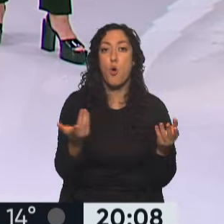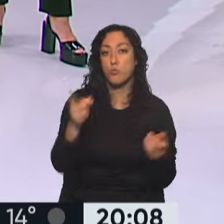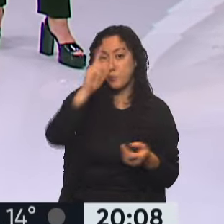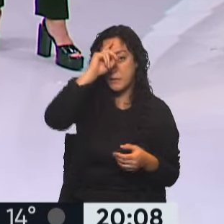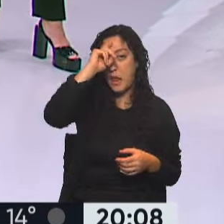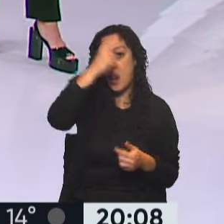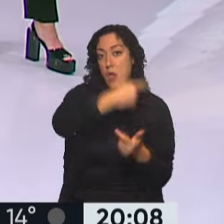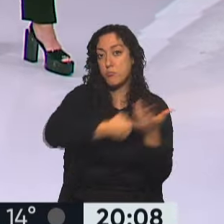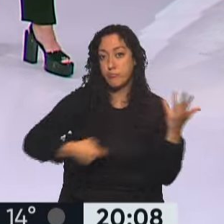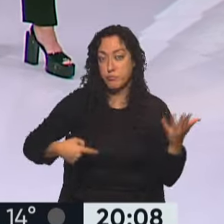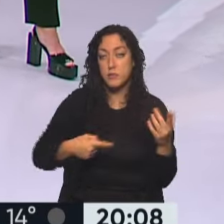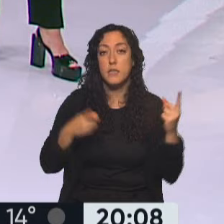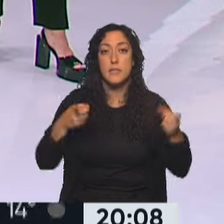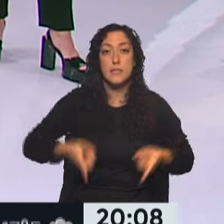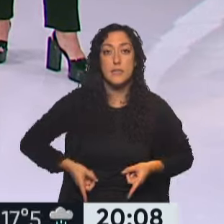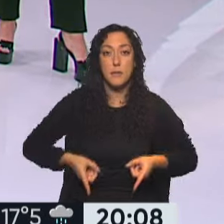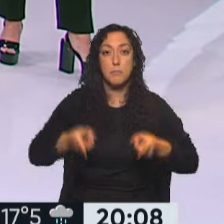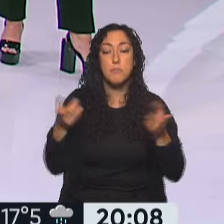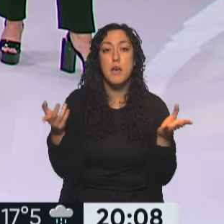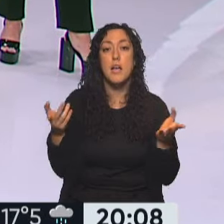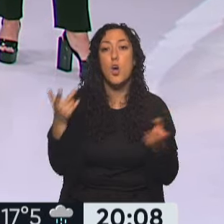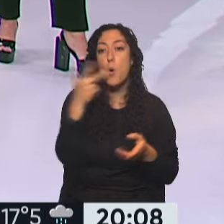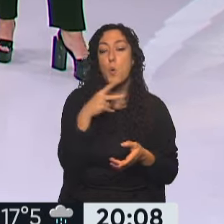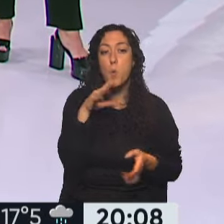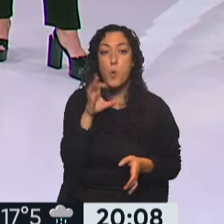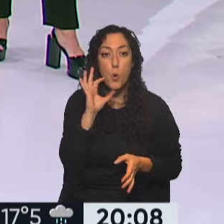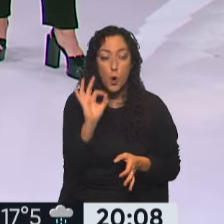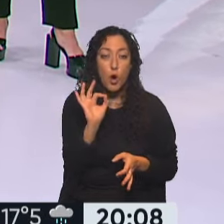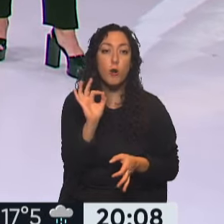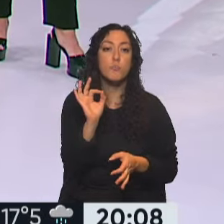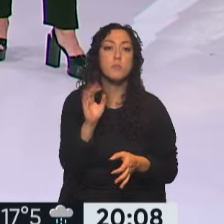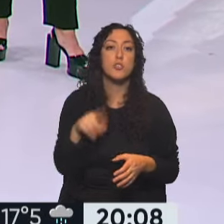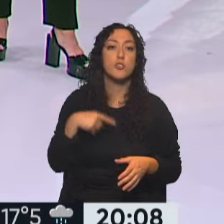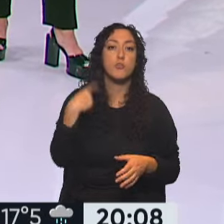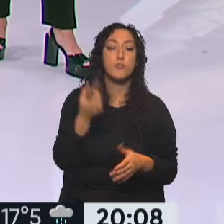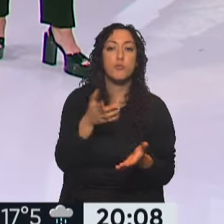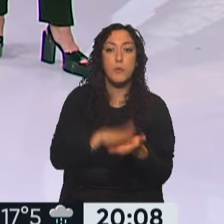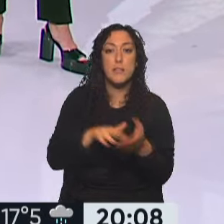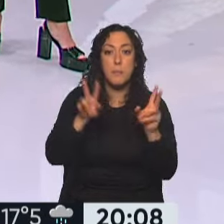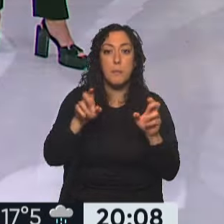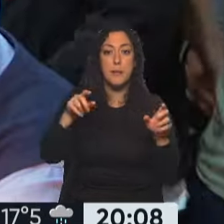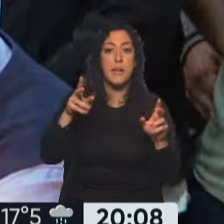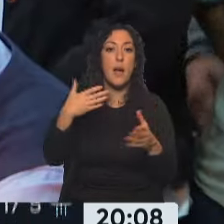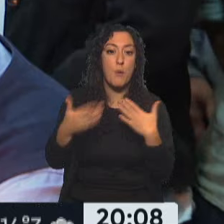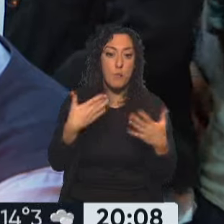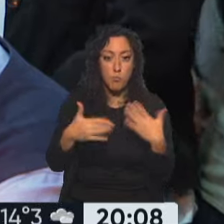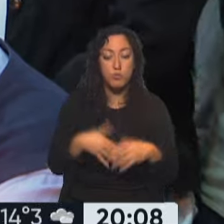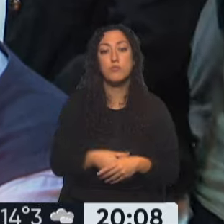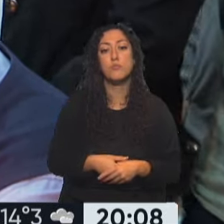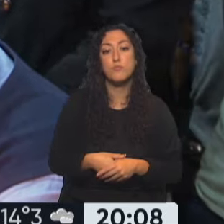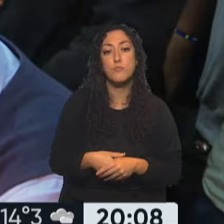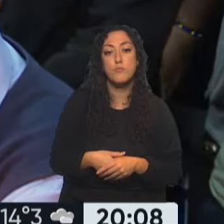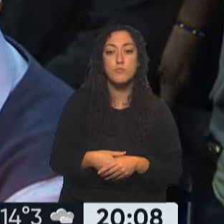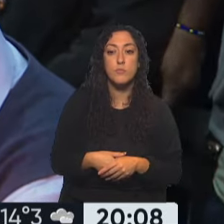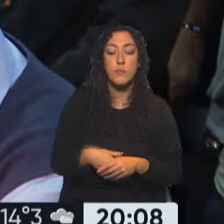hospitales. Pero estuvimos dialogando con Hugo Yasky sobre la medida de fuerza de mañana. Y esto decía. Estamos seguros